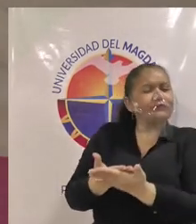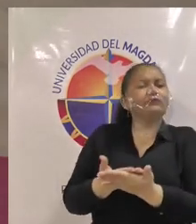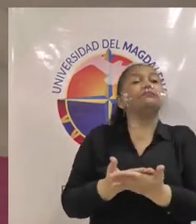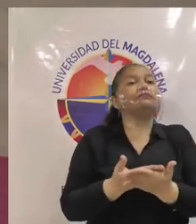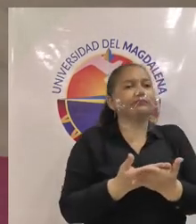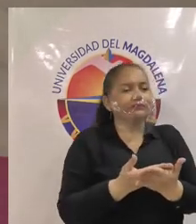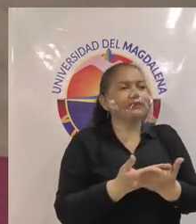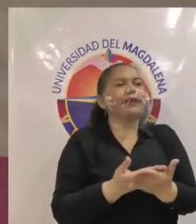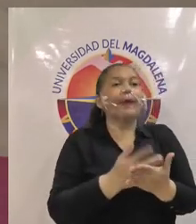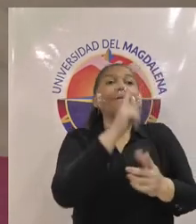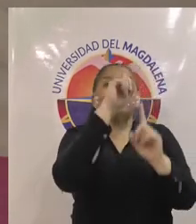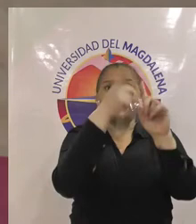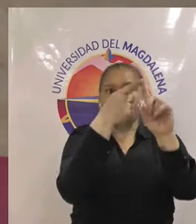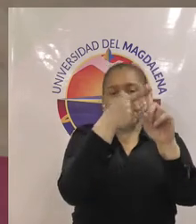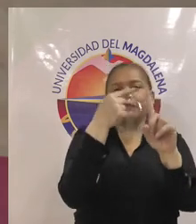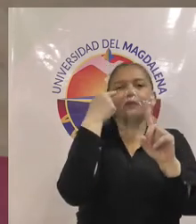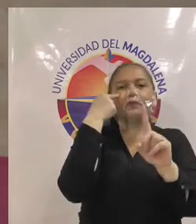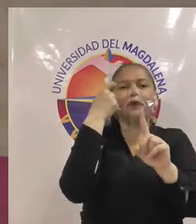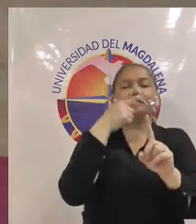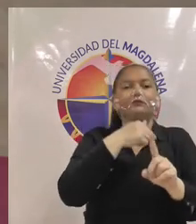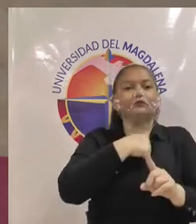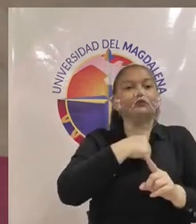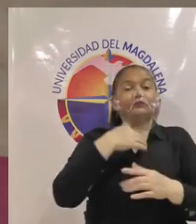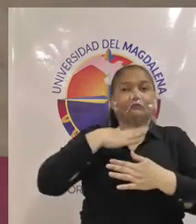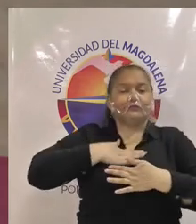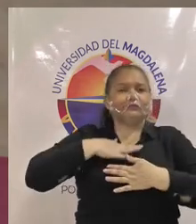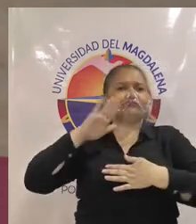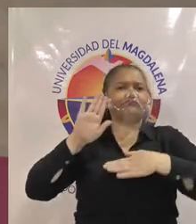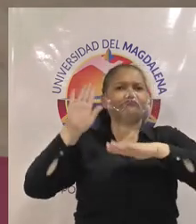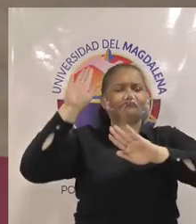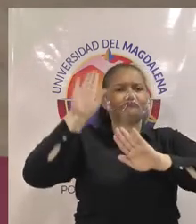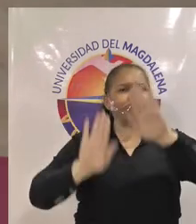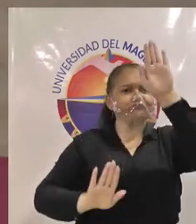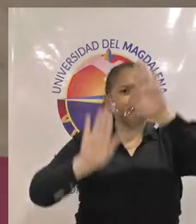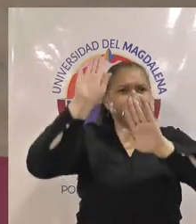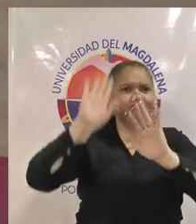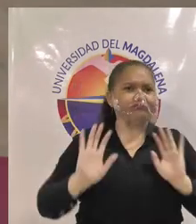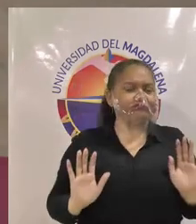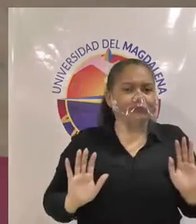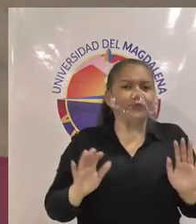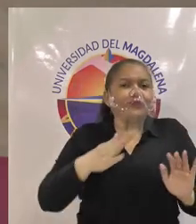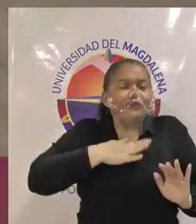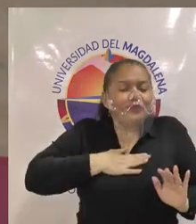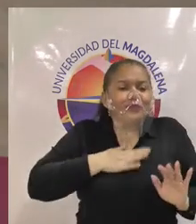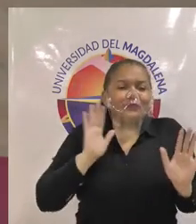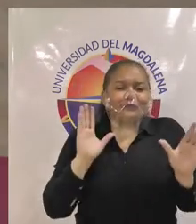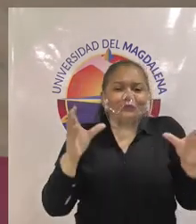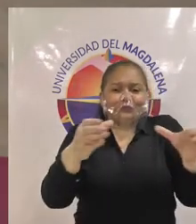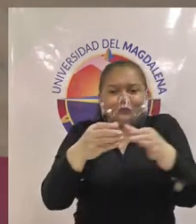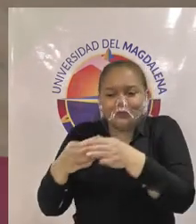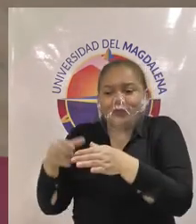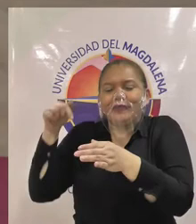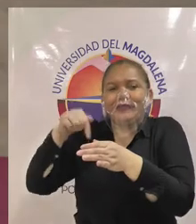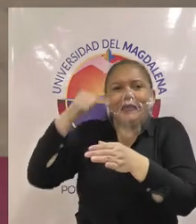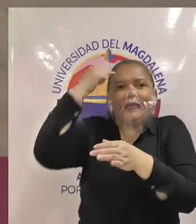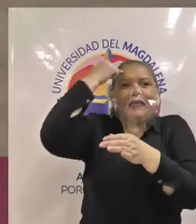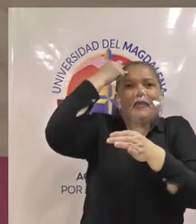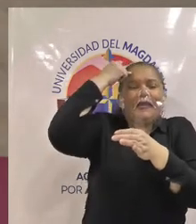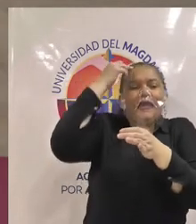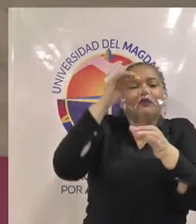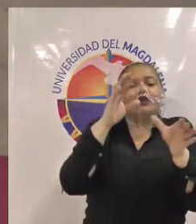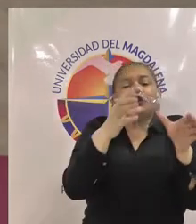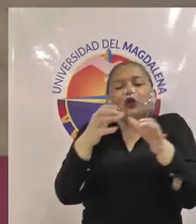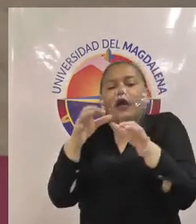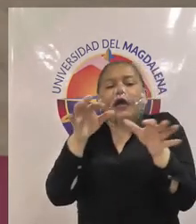de que cuando lleguemos a la representación nuestra inclusión no va a ser selectiva como muchos estudiantes se sienten ahora